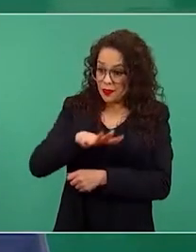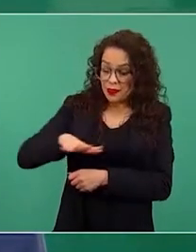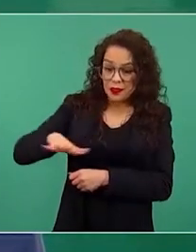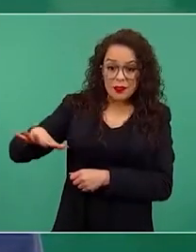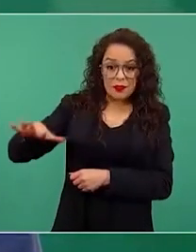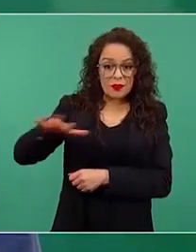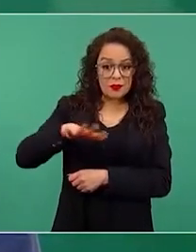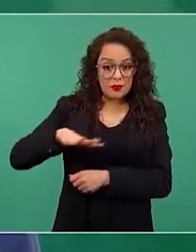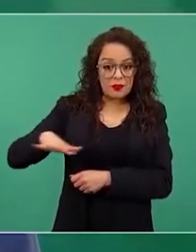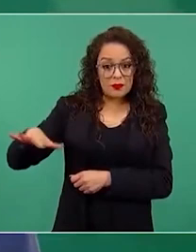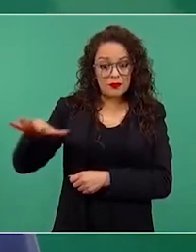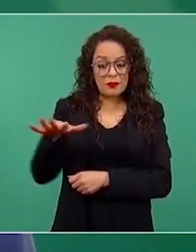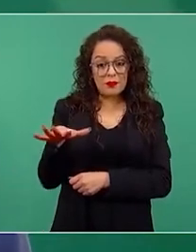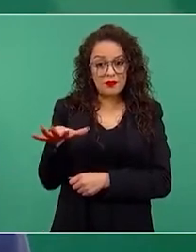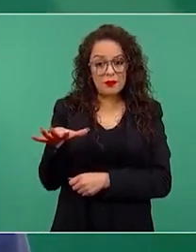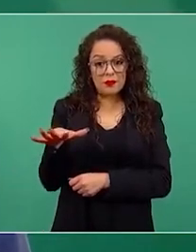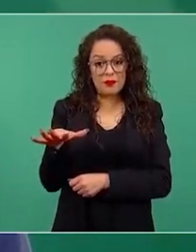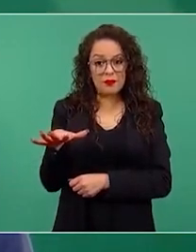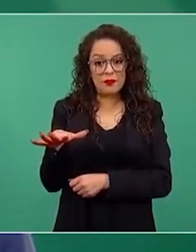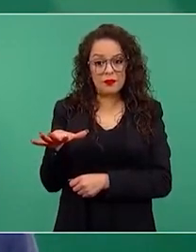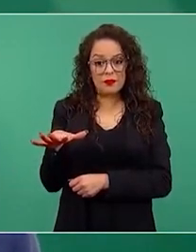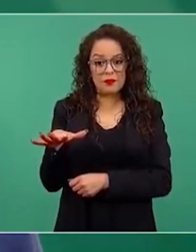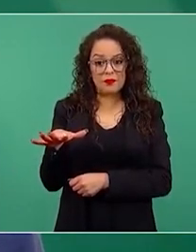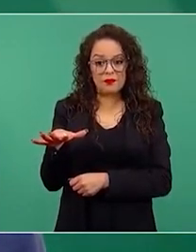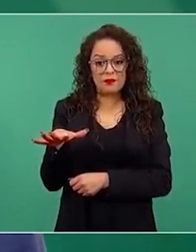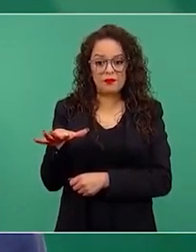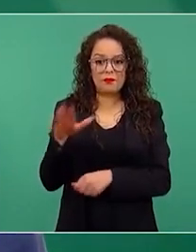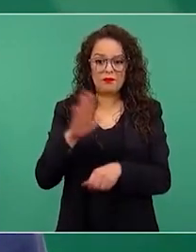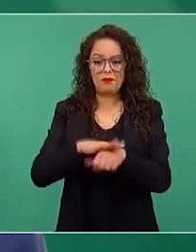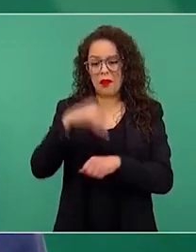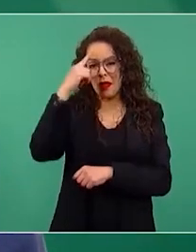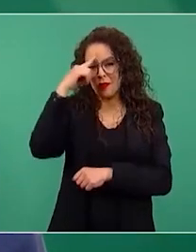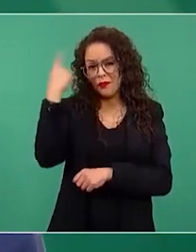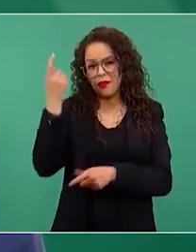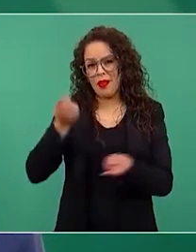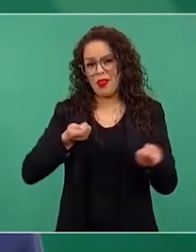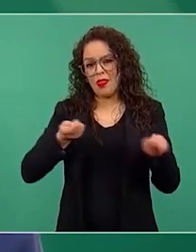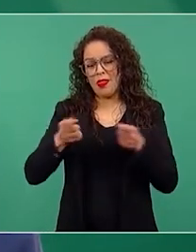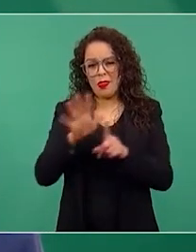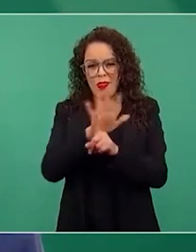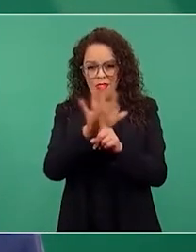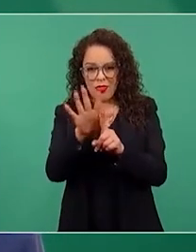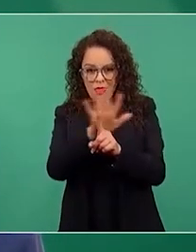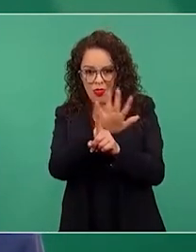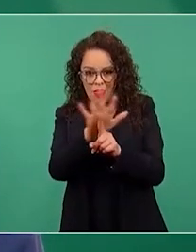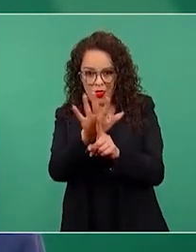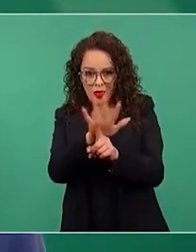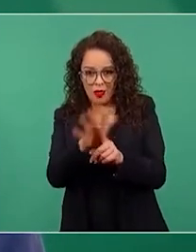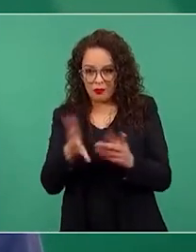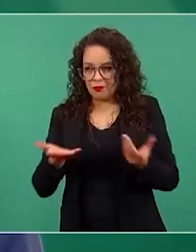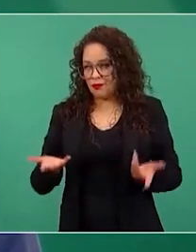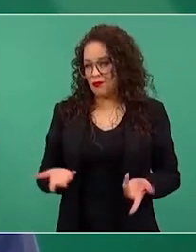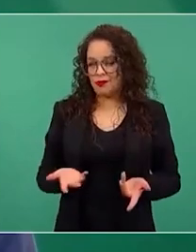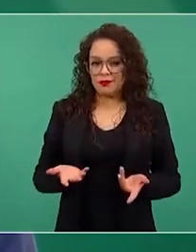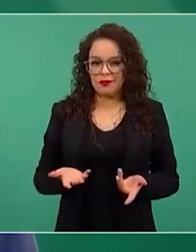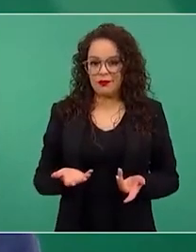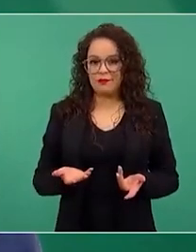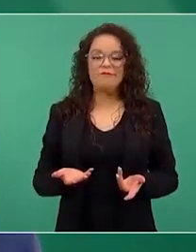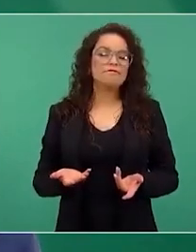más manipulables por estas campañas, entonces vamos